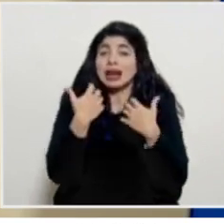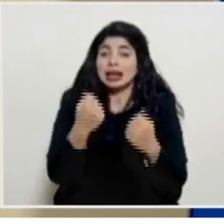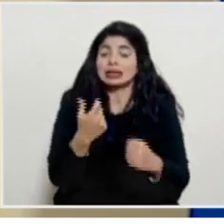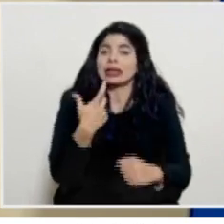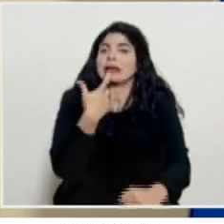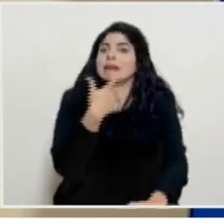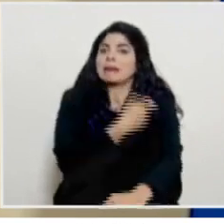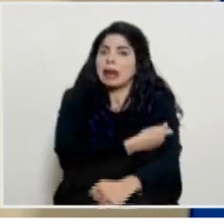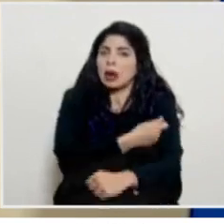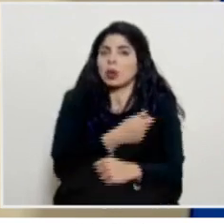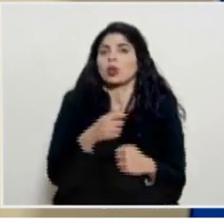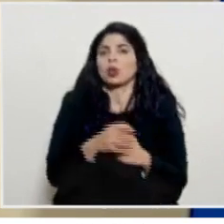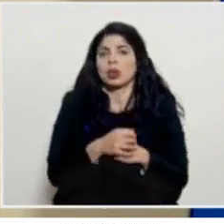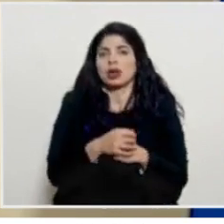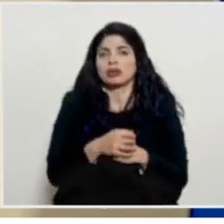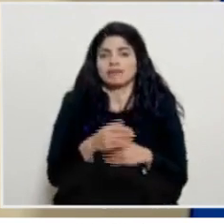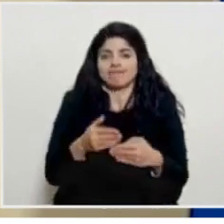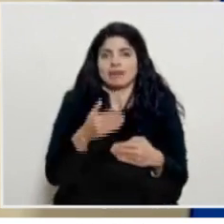oportunamente